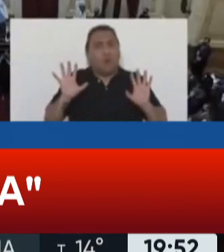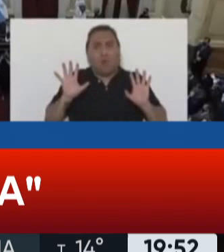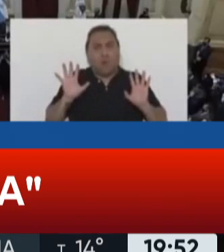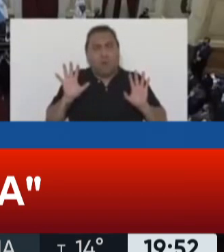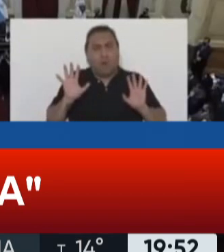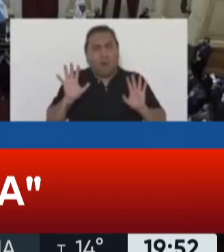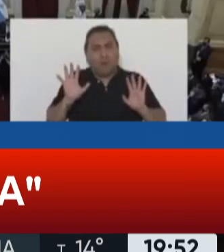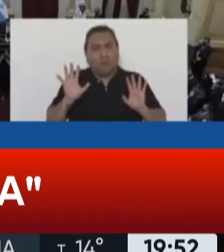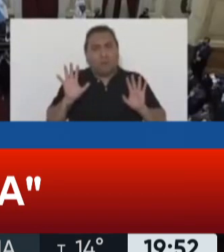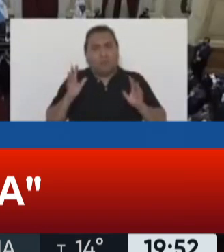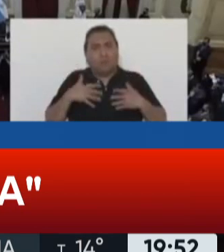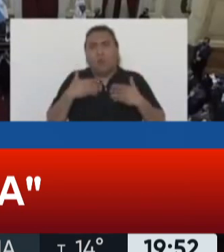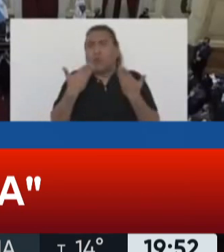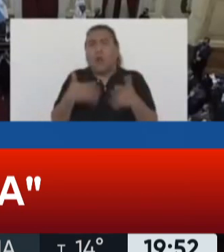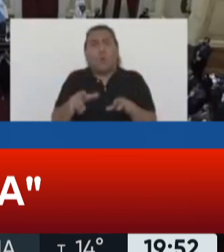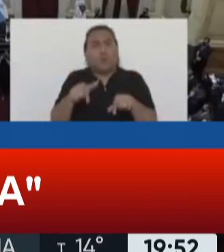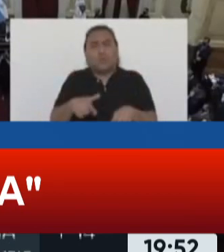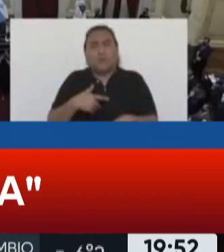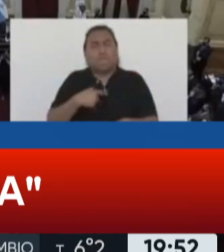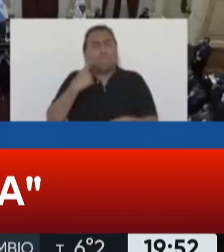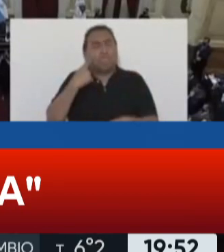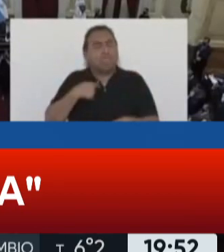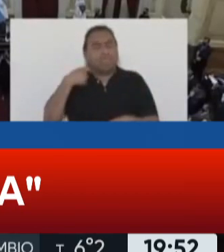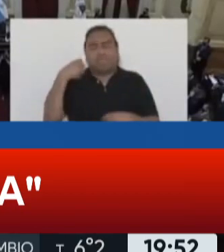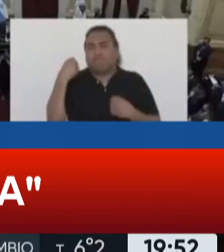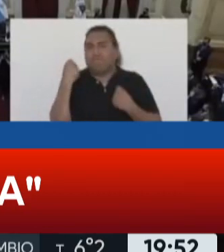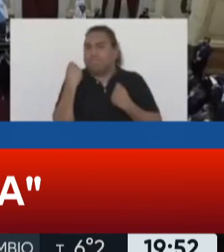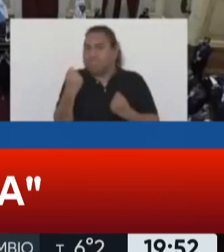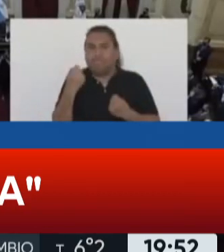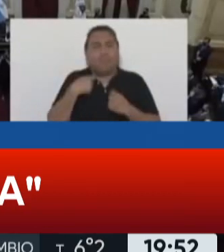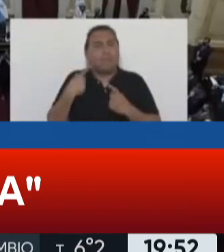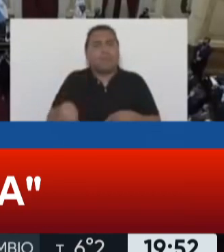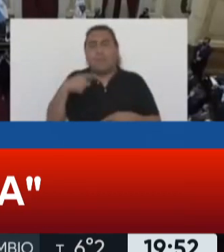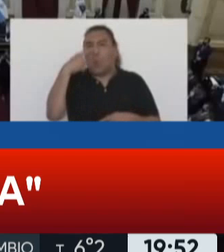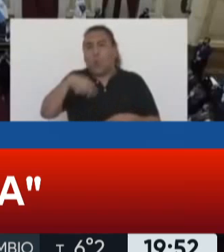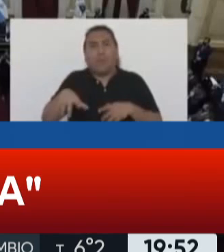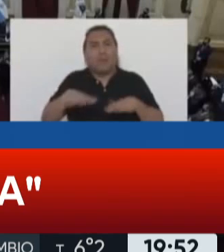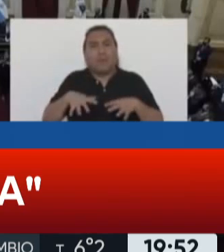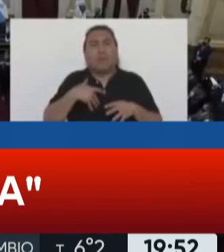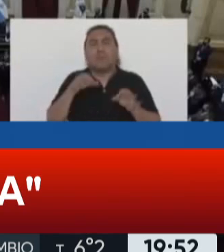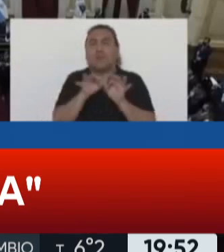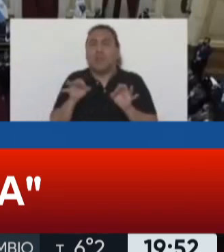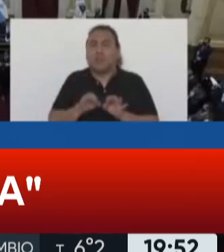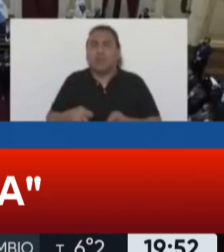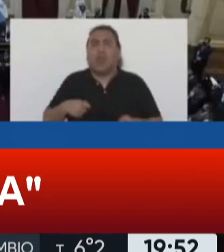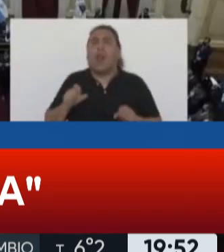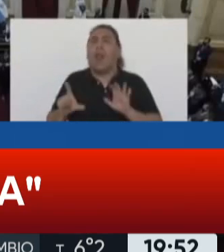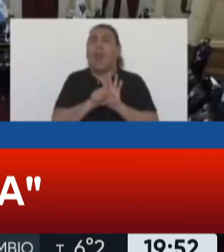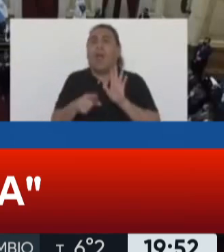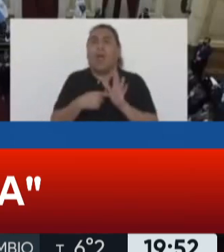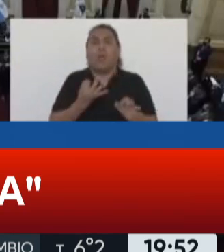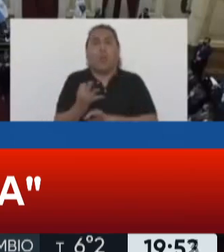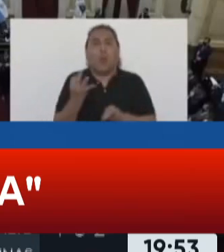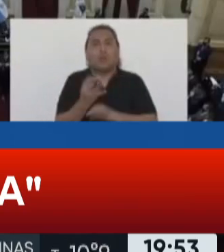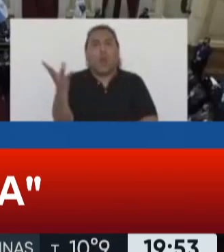Renuncio a mi banca con mucha tristeza y mi última actividad legislativa es un proyecto de ley de educación inclusiva por el que pido